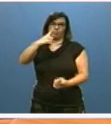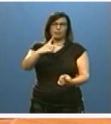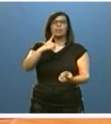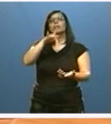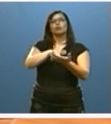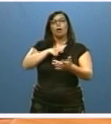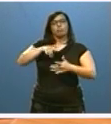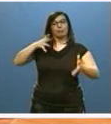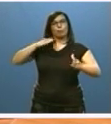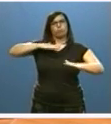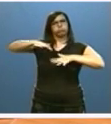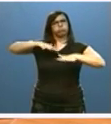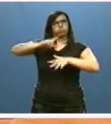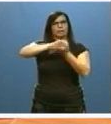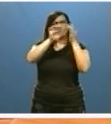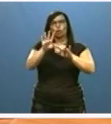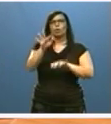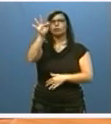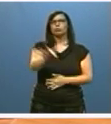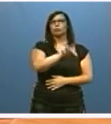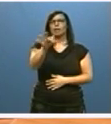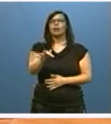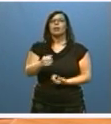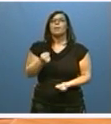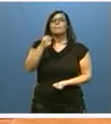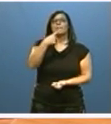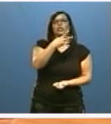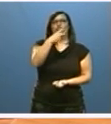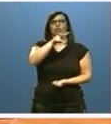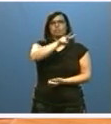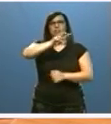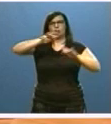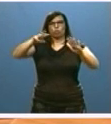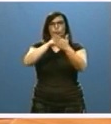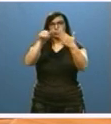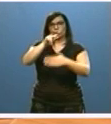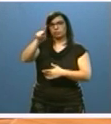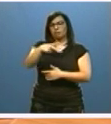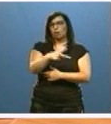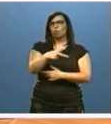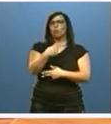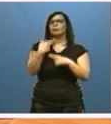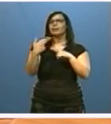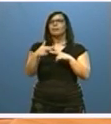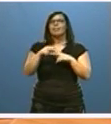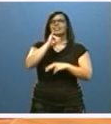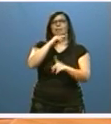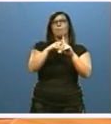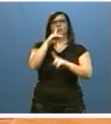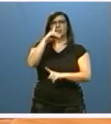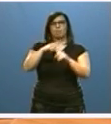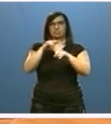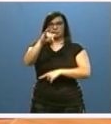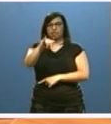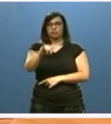movilizaron en Castilla y León un total de 1.228 millones de euros en actividades Dimas de Masí frente